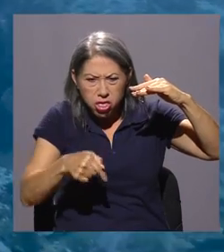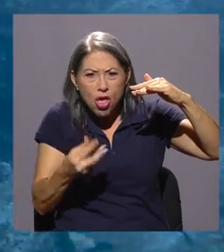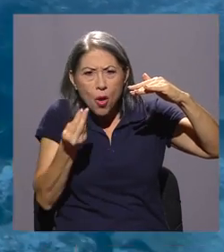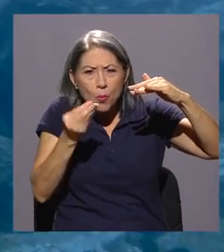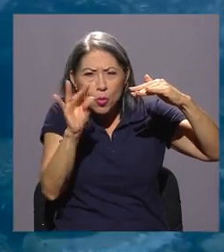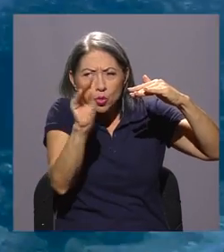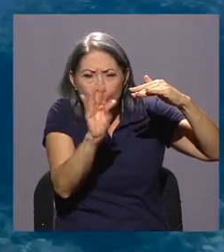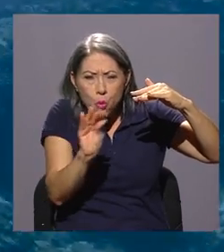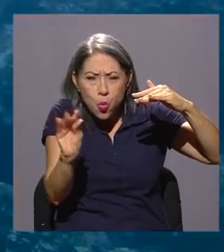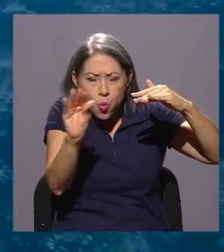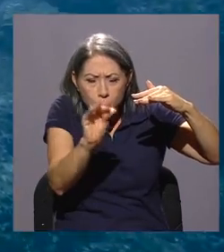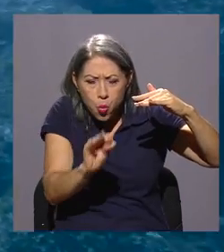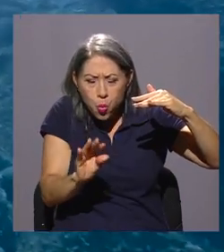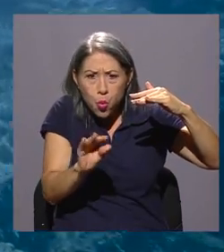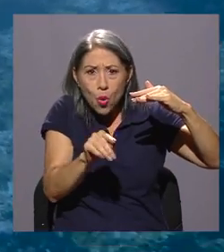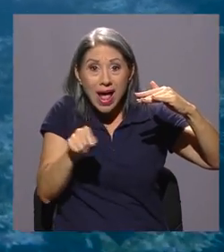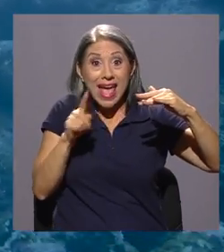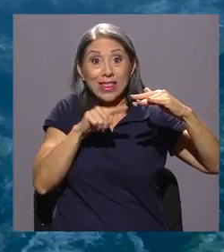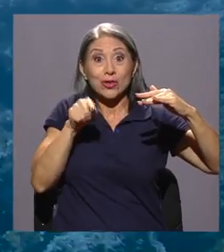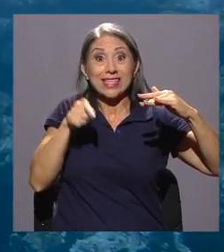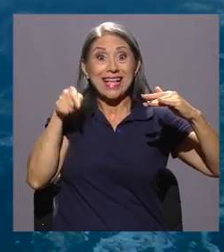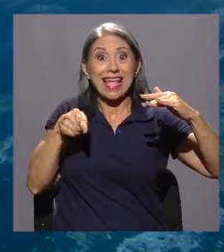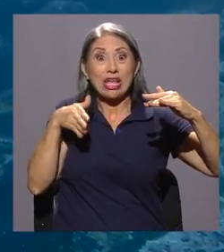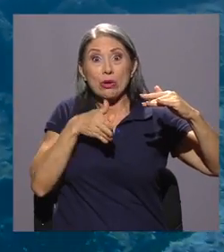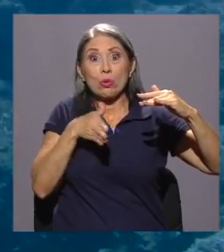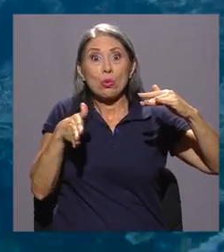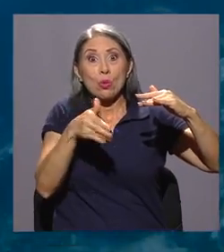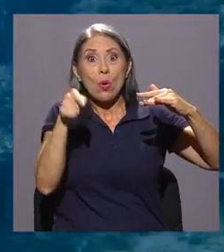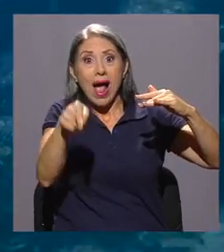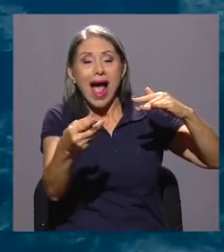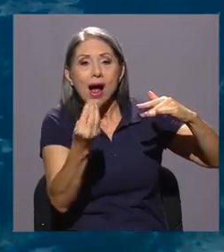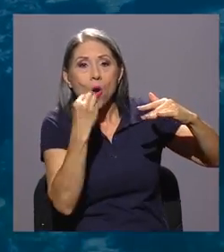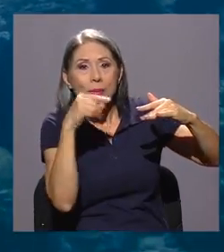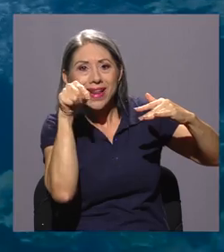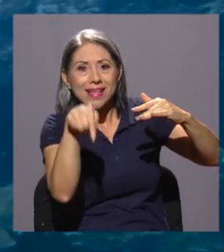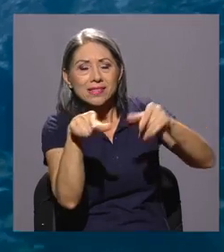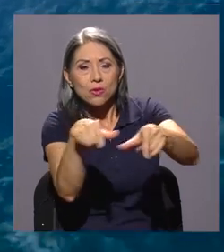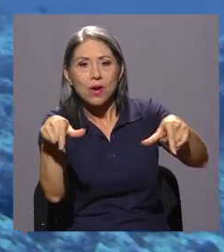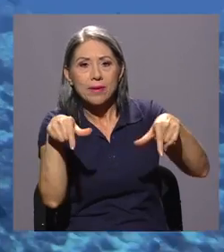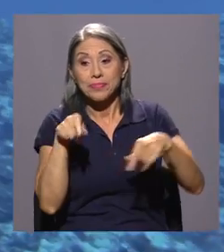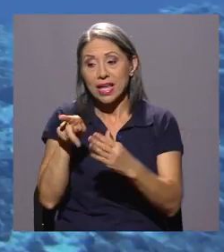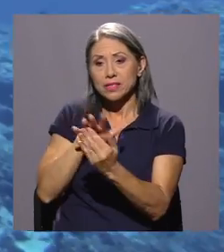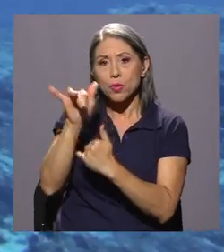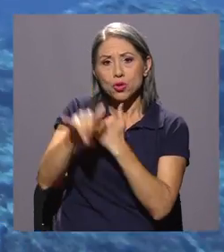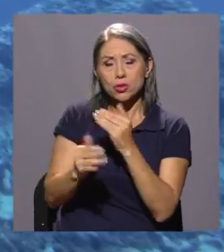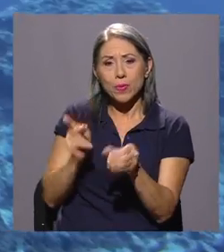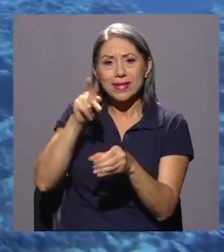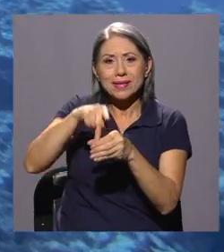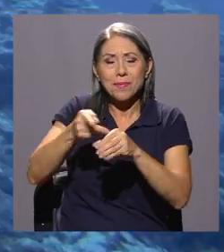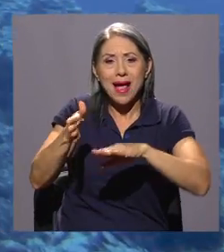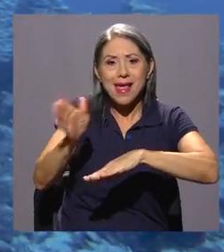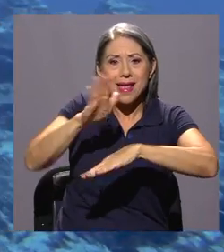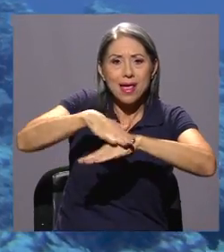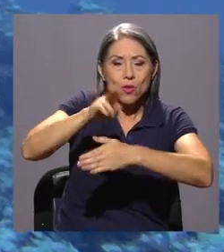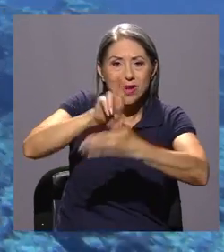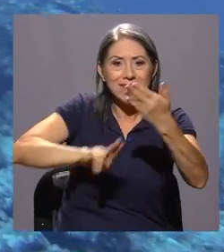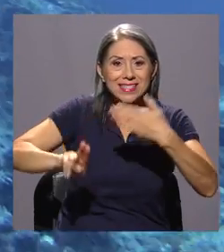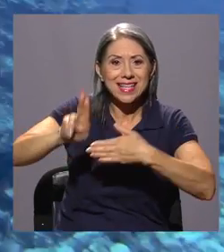superficie del mar, se acumulan todos estos organismos pequeños y ahí llegan los bichos más grandes a comer. En este proyecto participan expertos de la